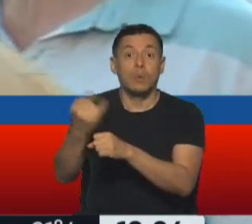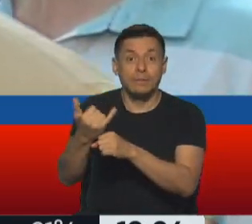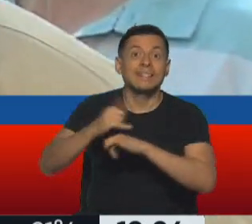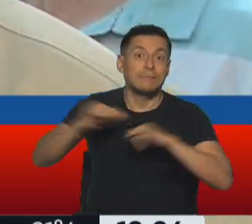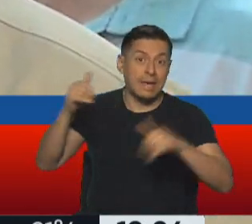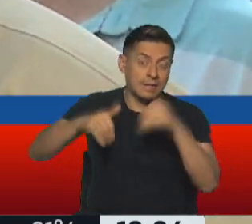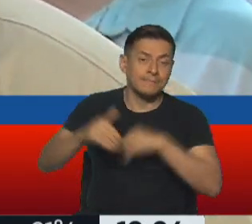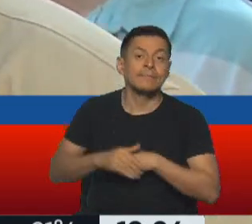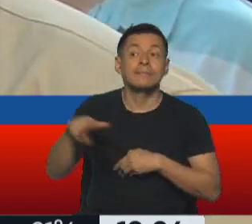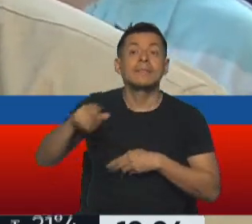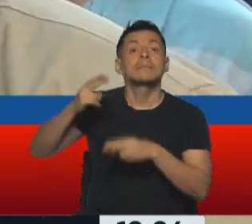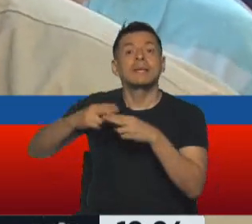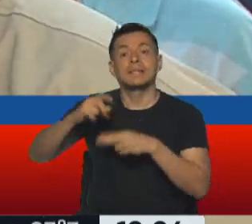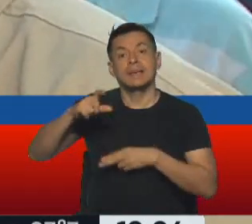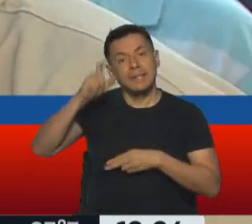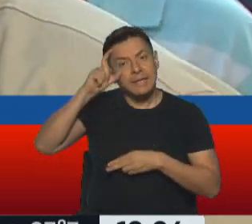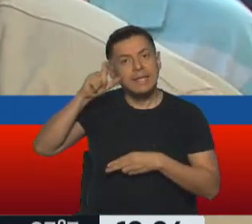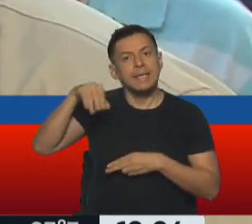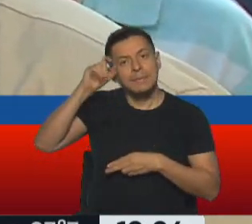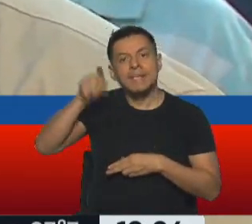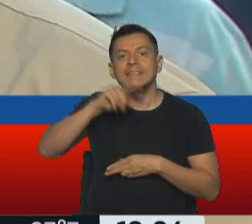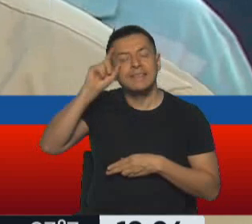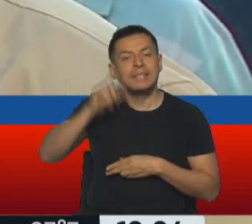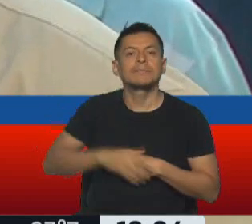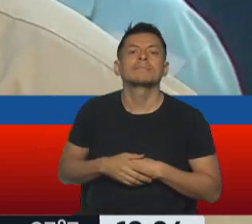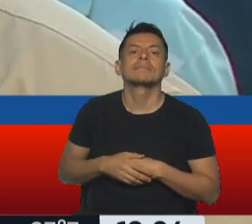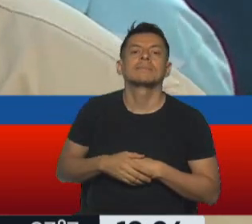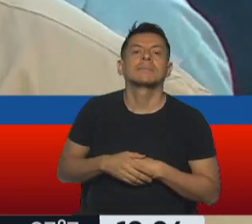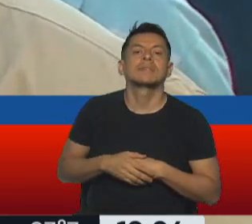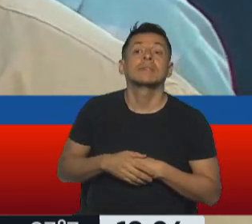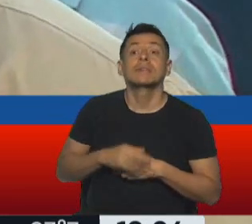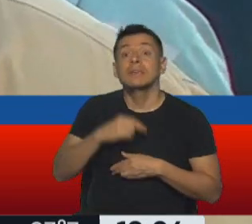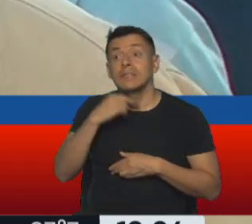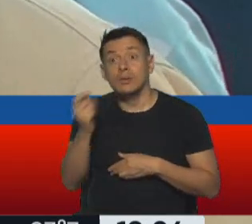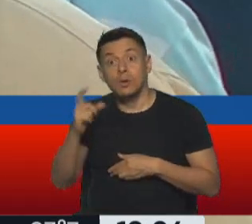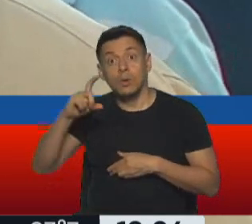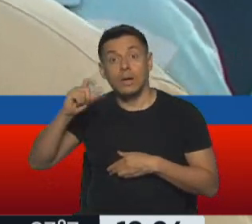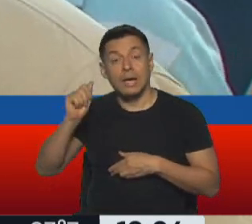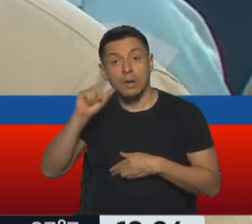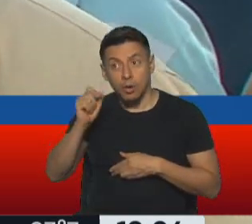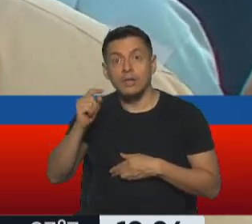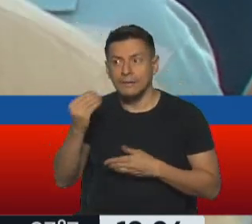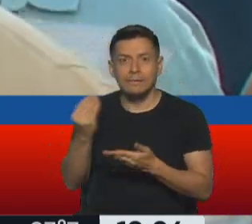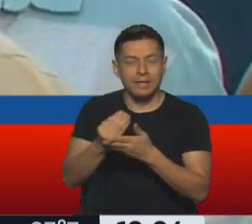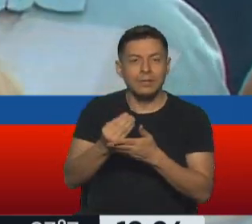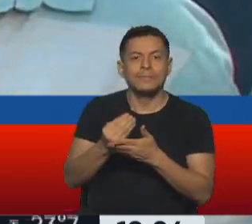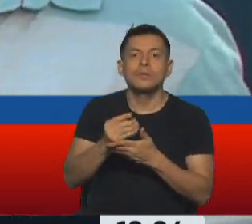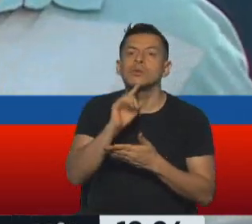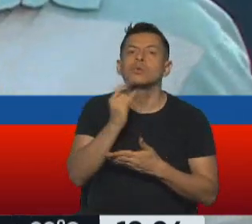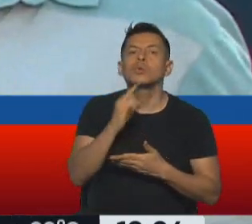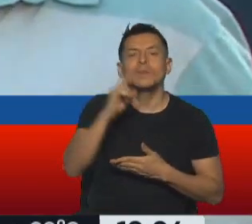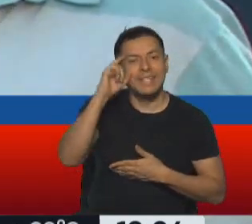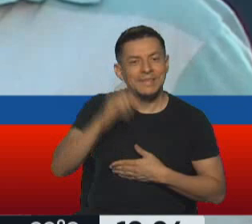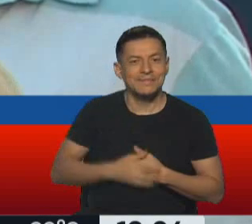Esta es la Plaza Clemente, vino Tute, el dibujante que es el hijo de Caloy. Yo le dije, bueno, la plaza de tu hermano. Me dice, no, yo veo en